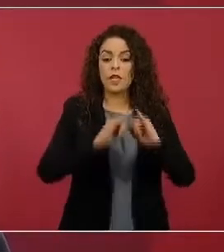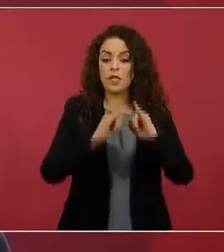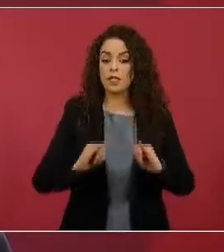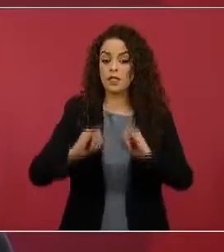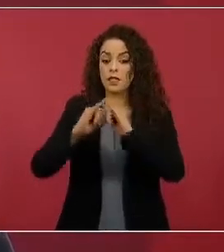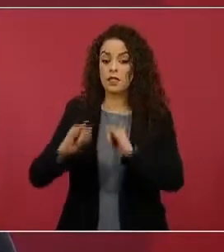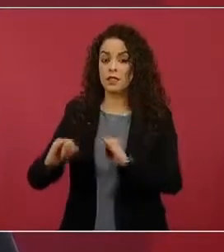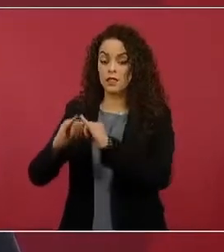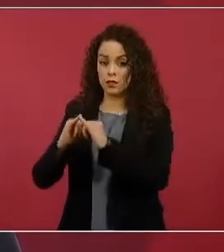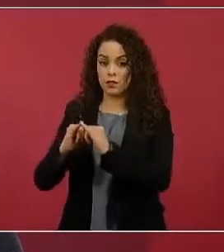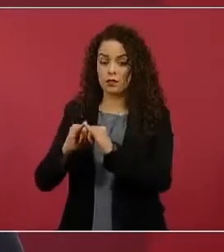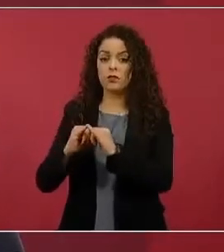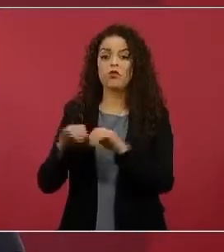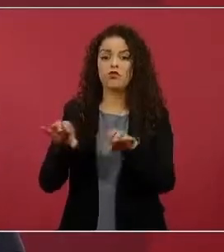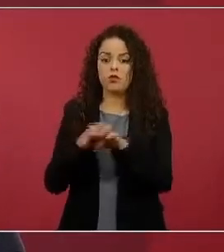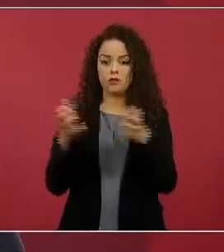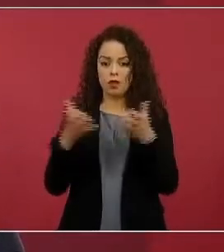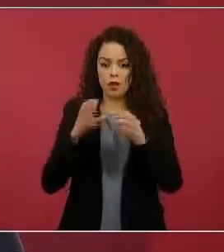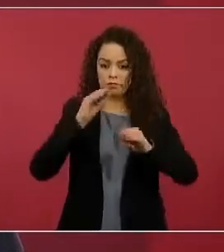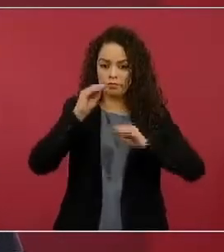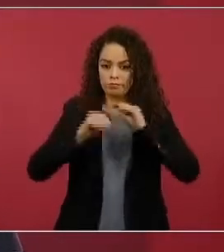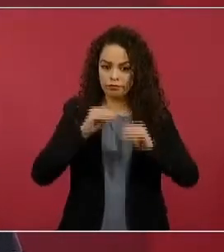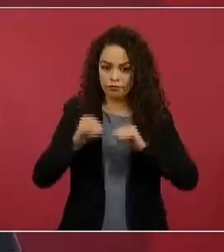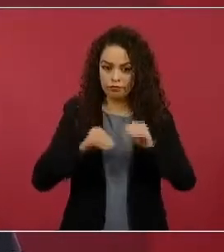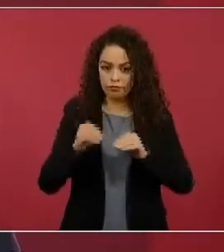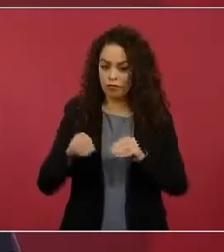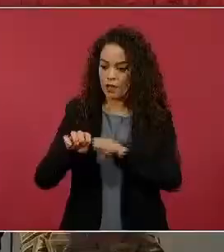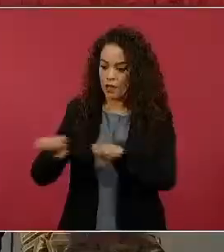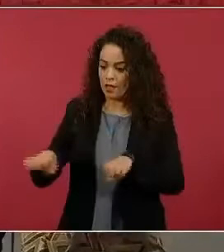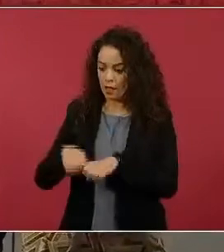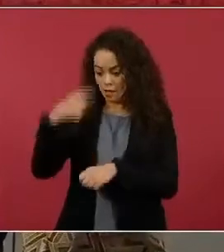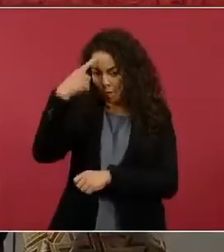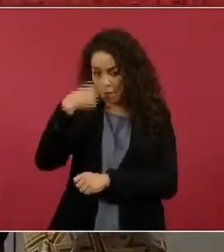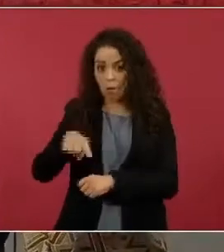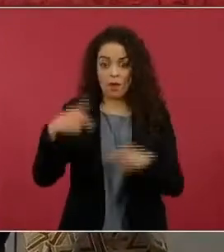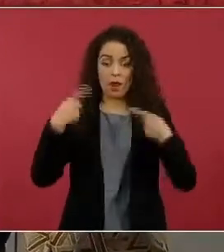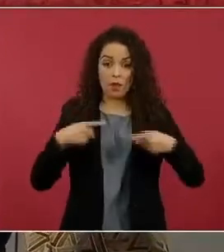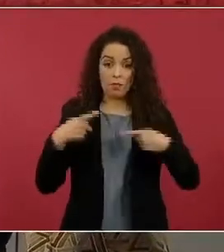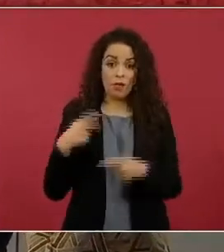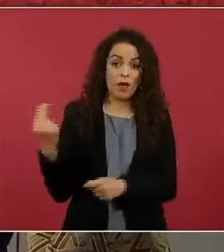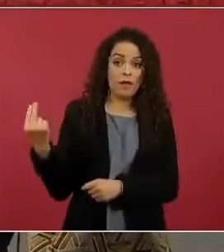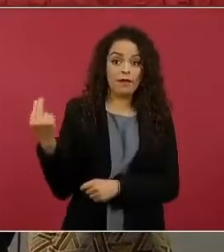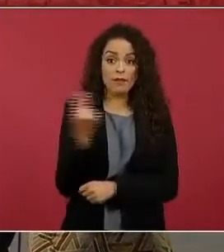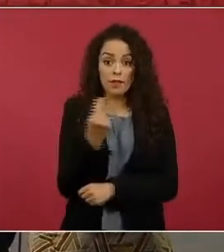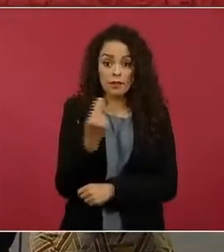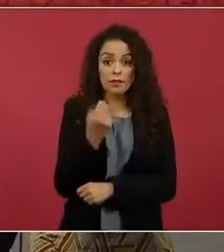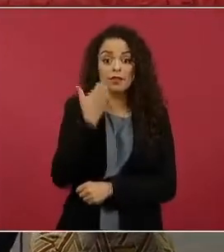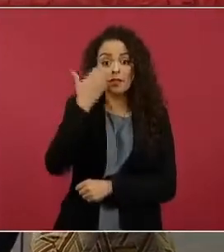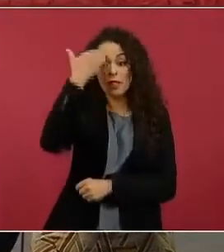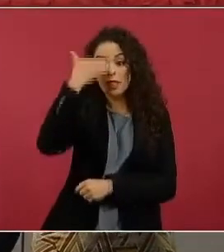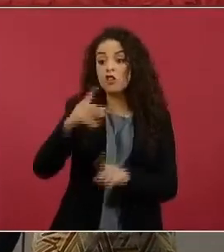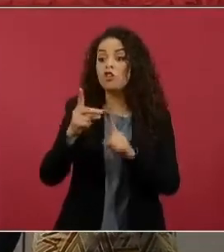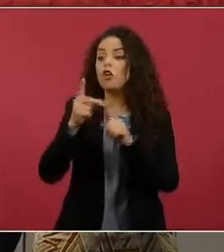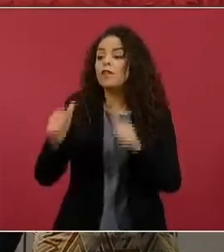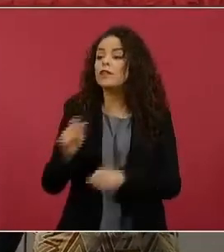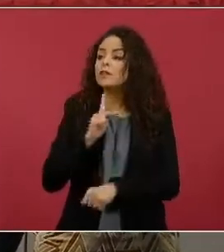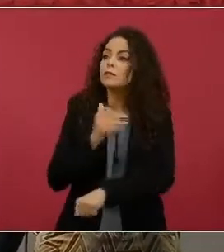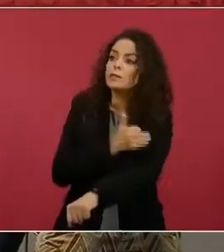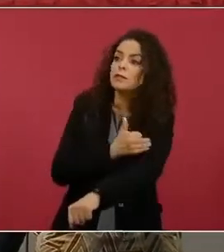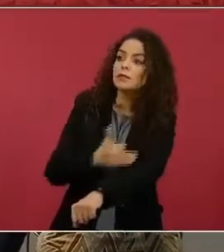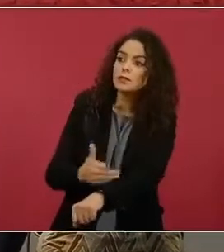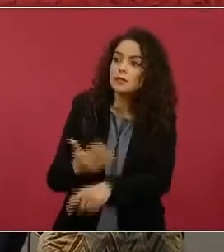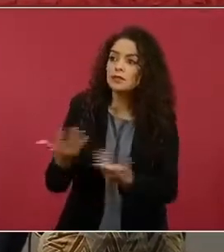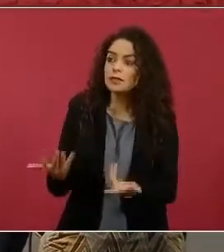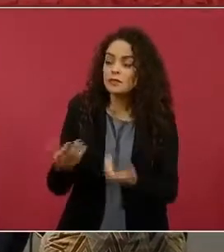y de infraestructura para atender la demanda de las familias. Así se ha convertido ya en los últimos tres años,